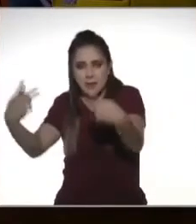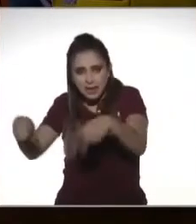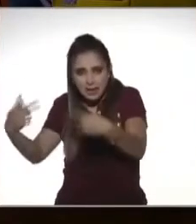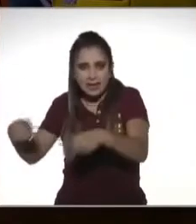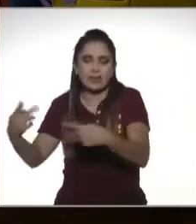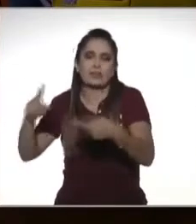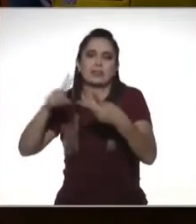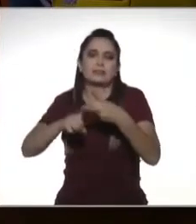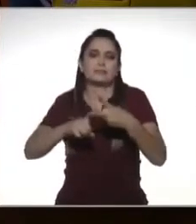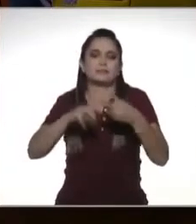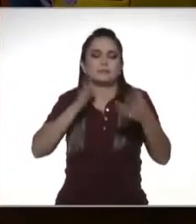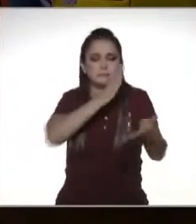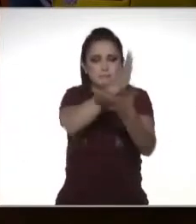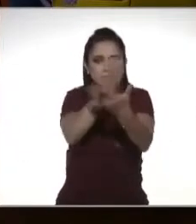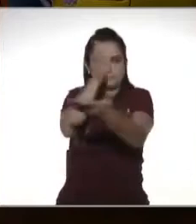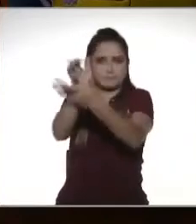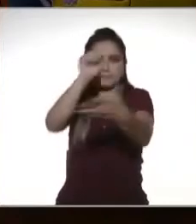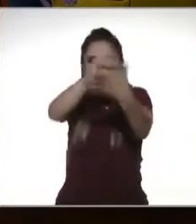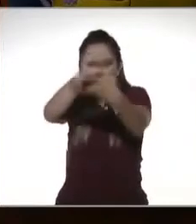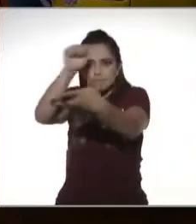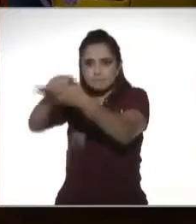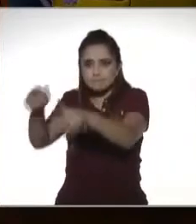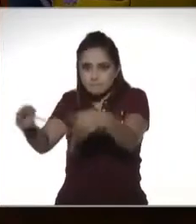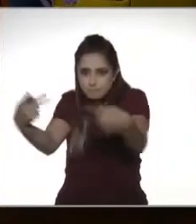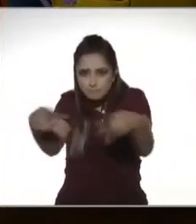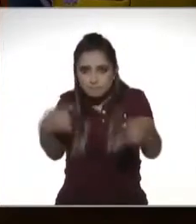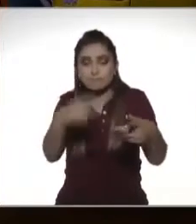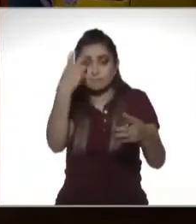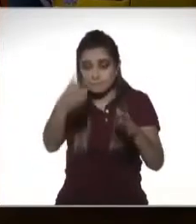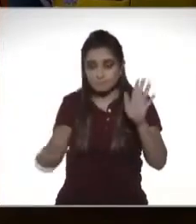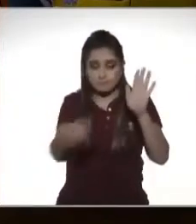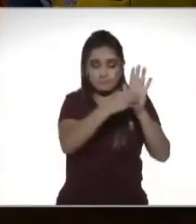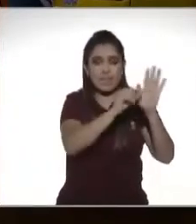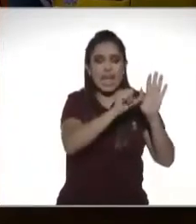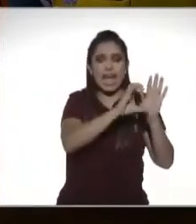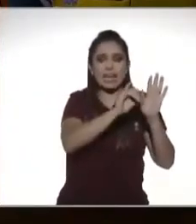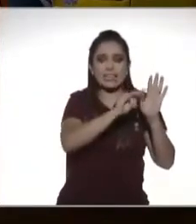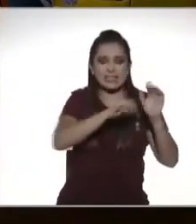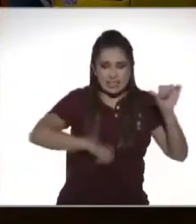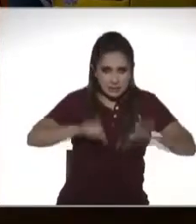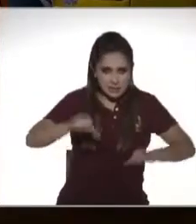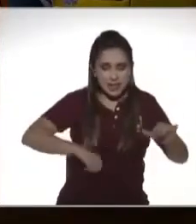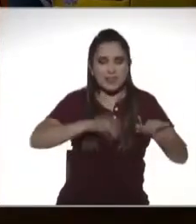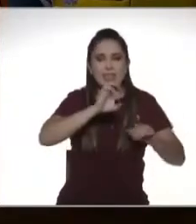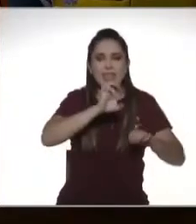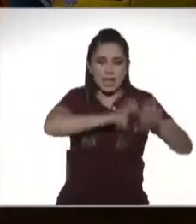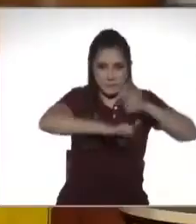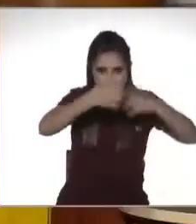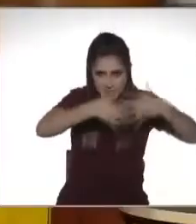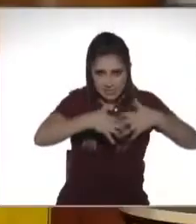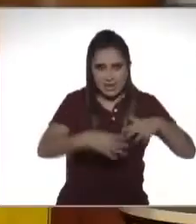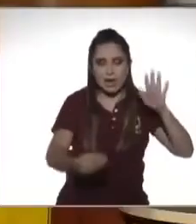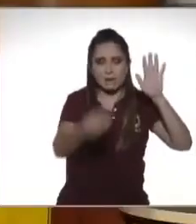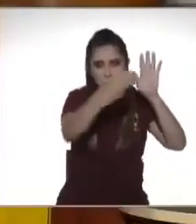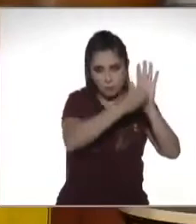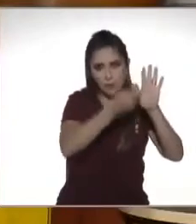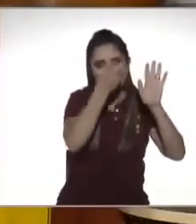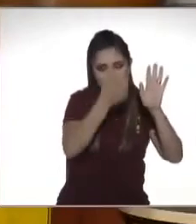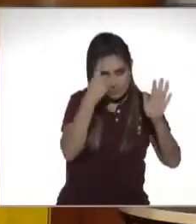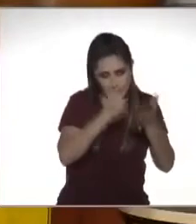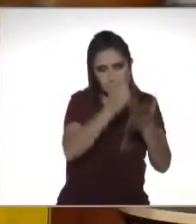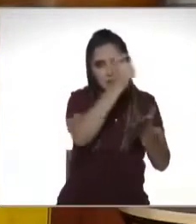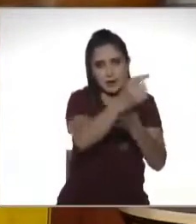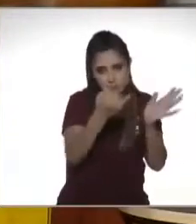o casa por casa pero tendrían que estar en la actividad empresarial hay dos formas de estar en la actividad empresarial en este momento